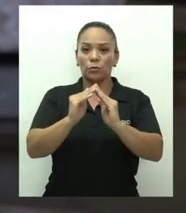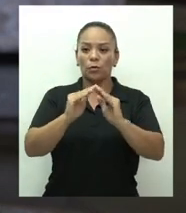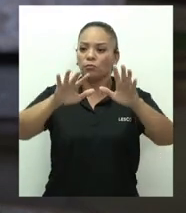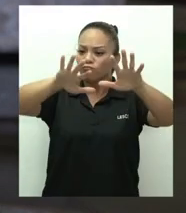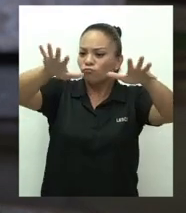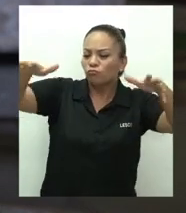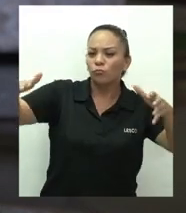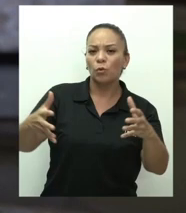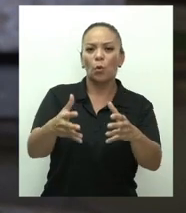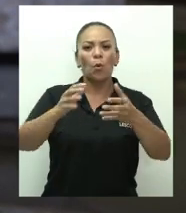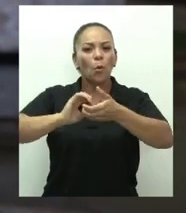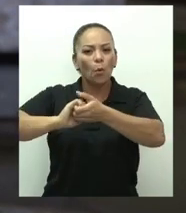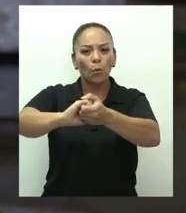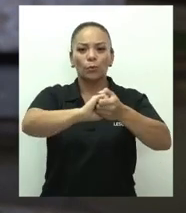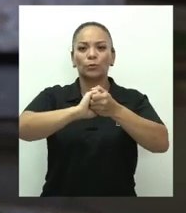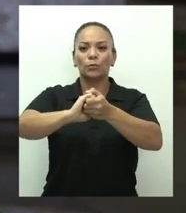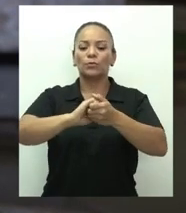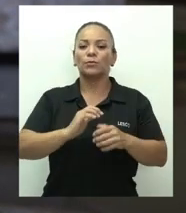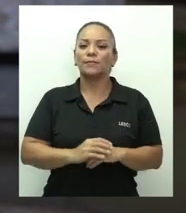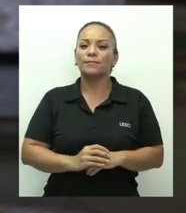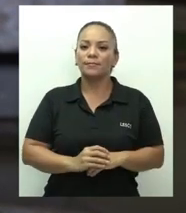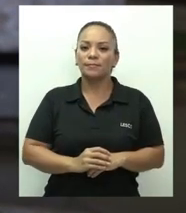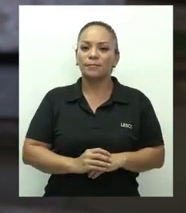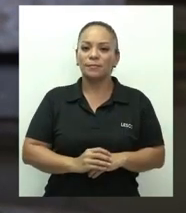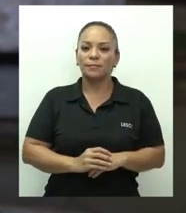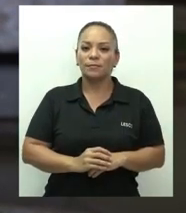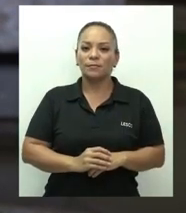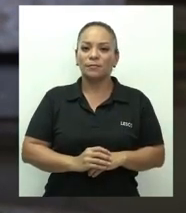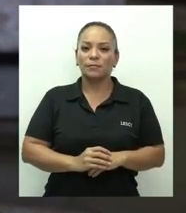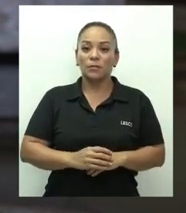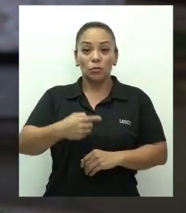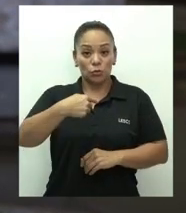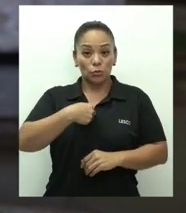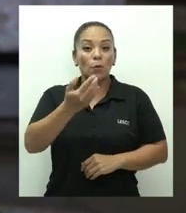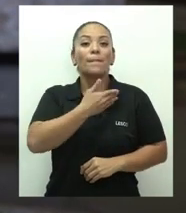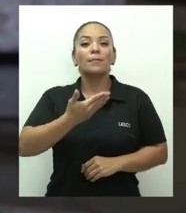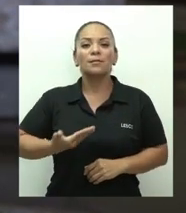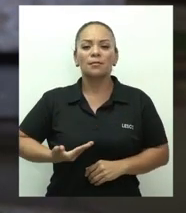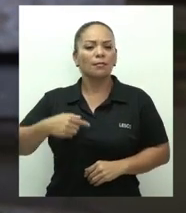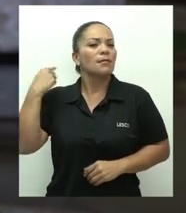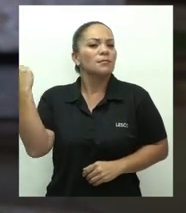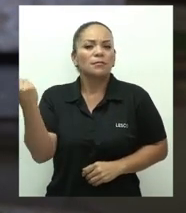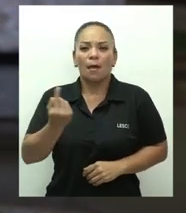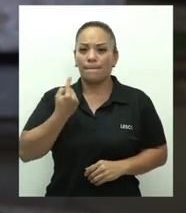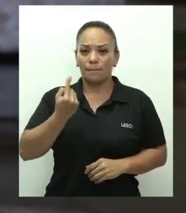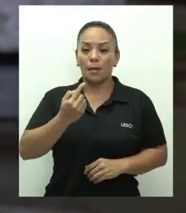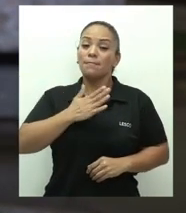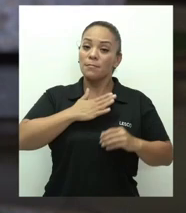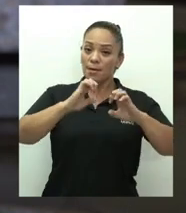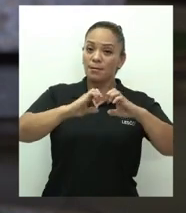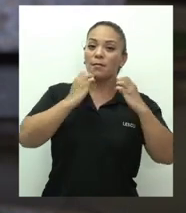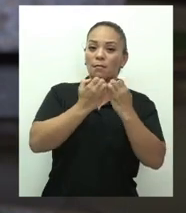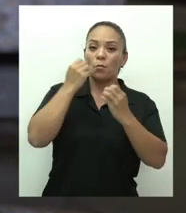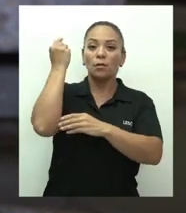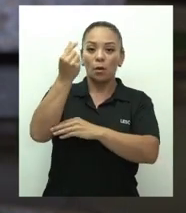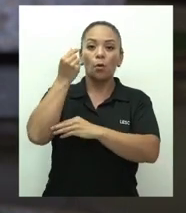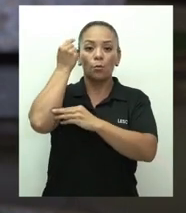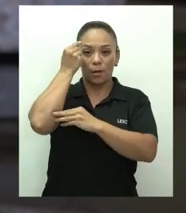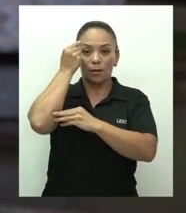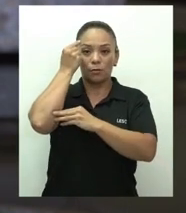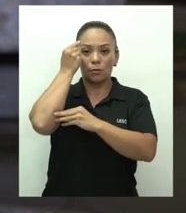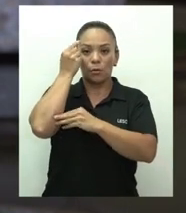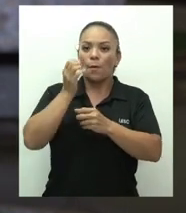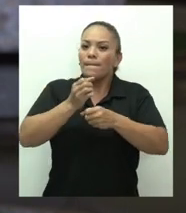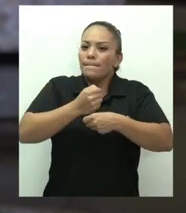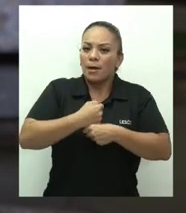uno solo. siempre cuenten con que su presidente y todo el equipo de